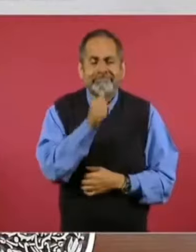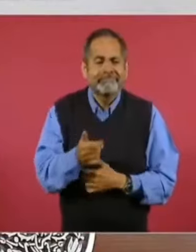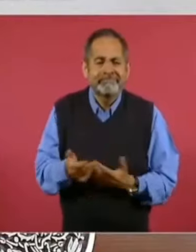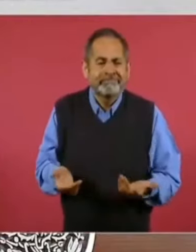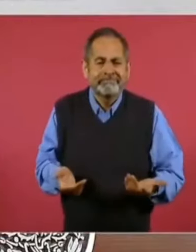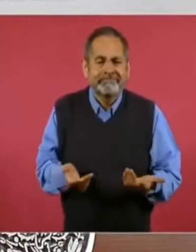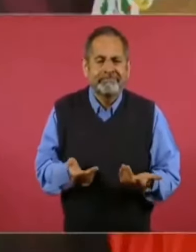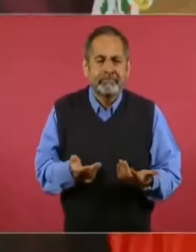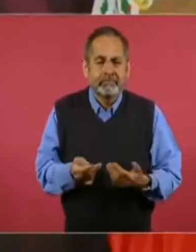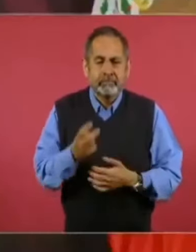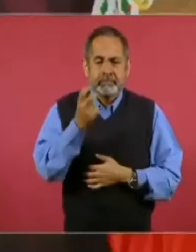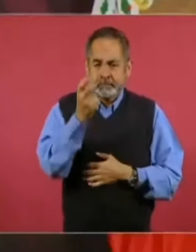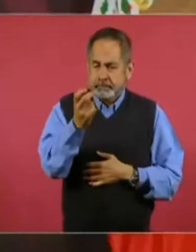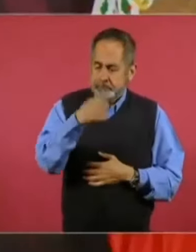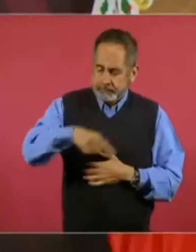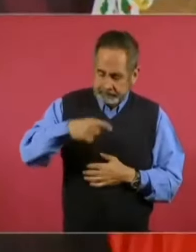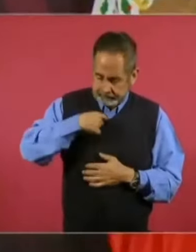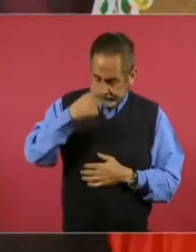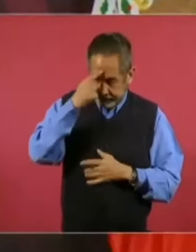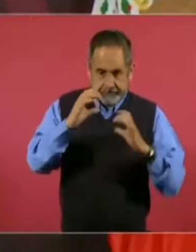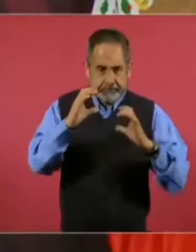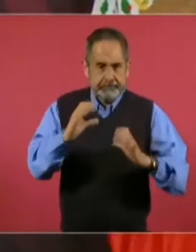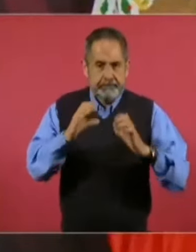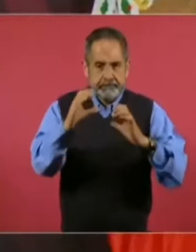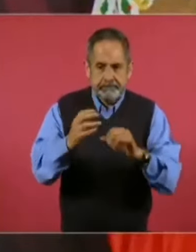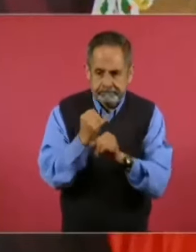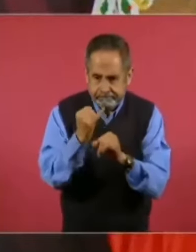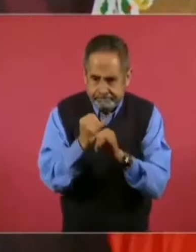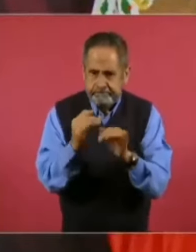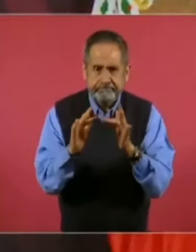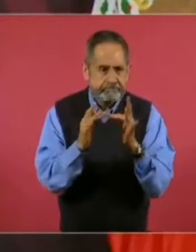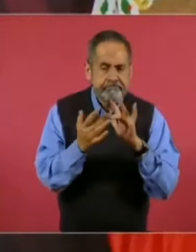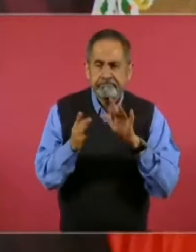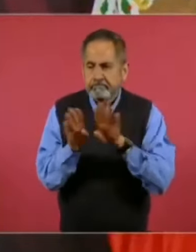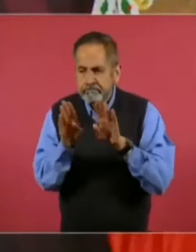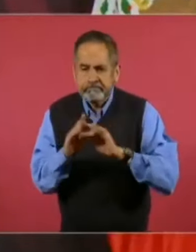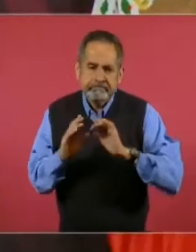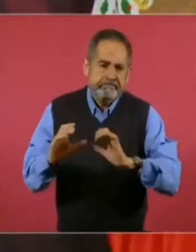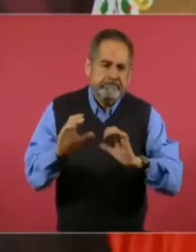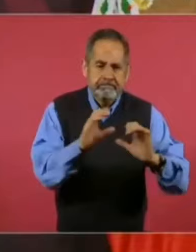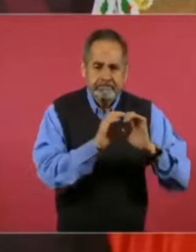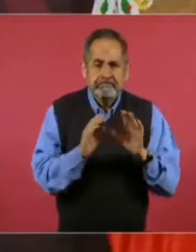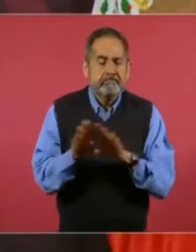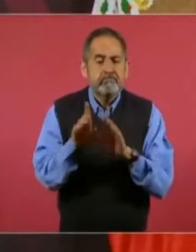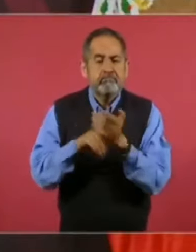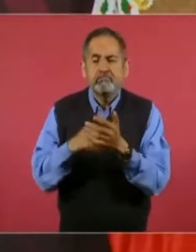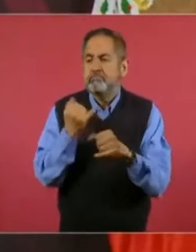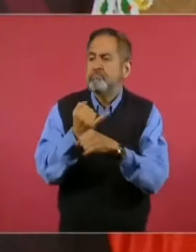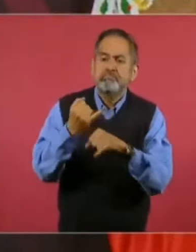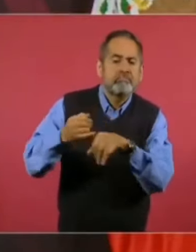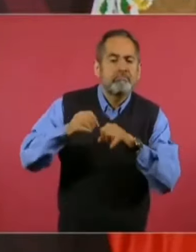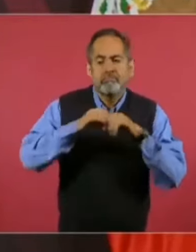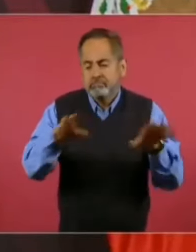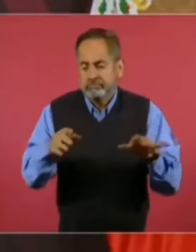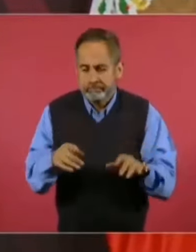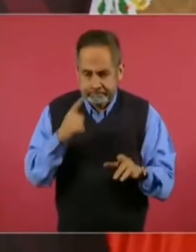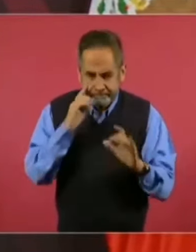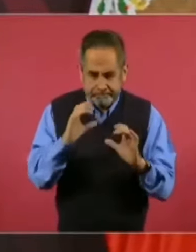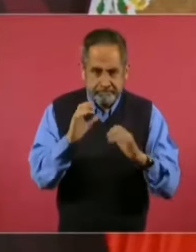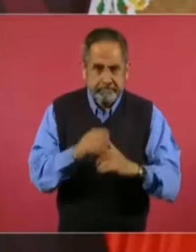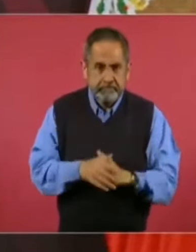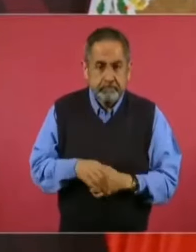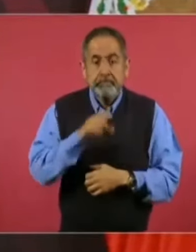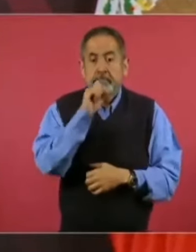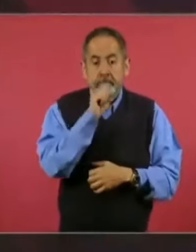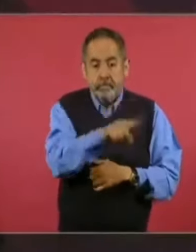Por eso hay que cuidar lo de las redes sociales, lo del internet, porque eso también